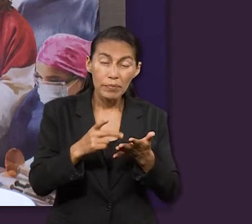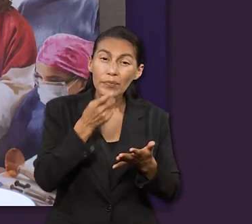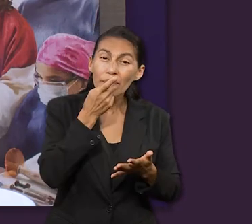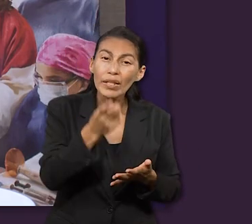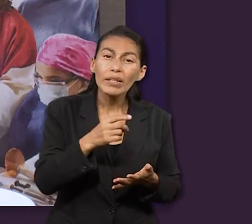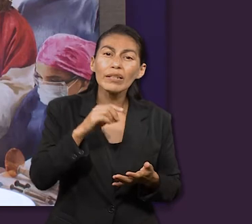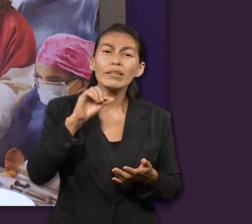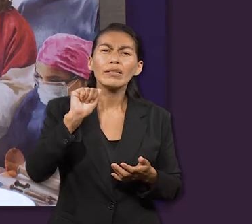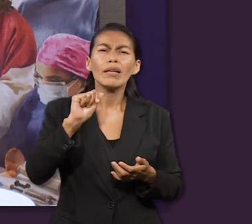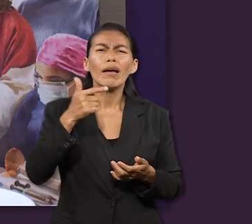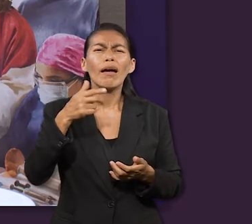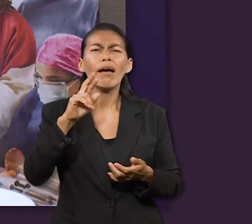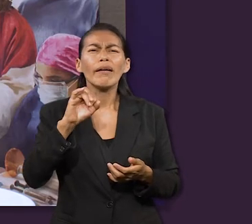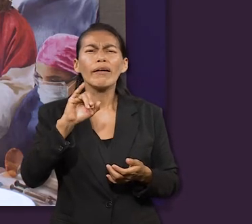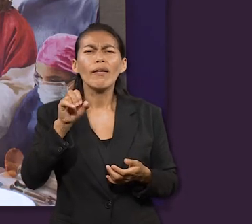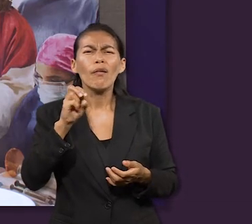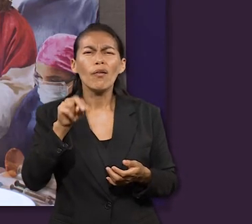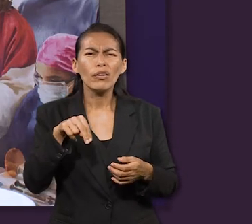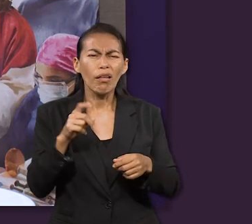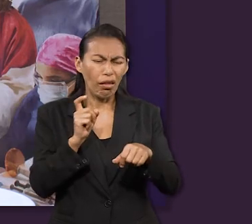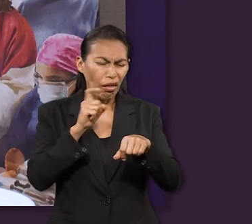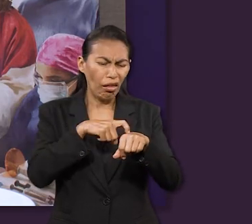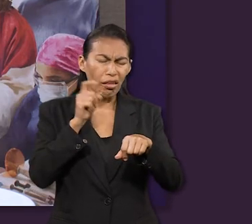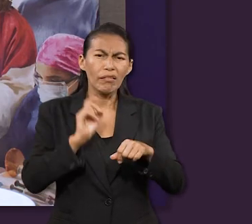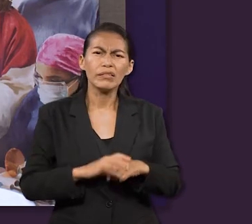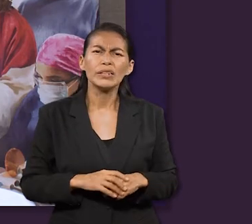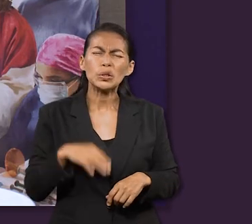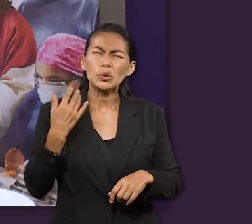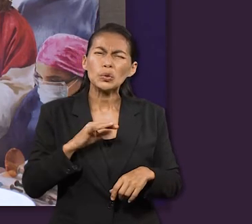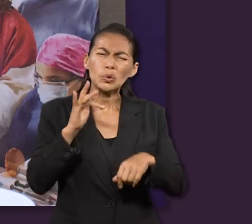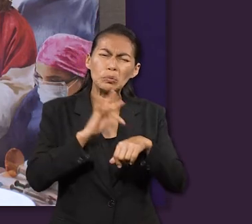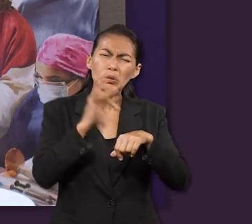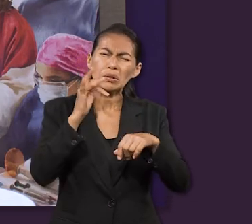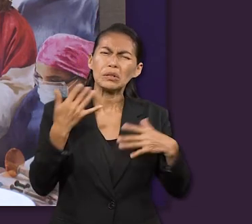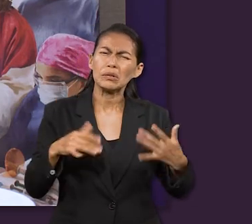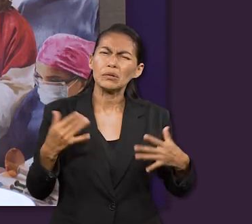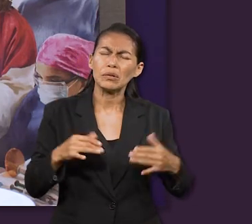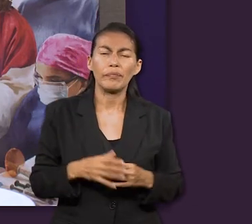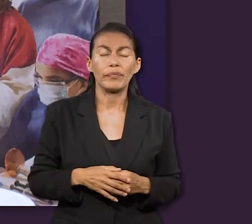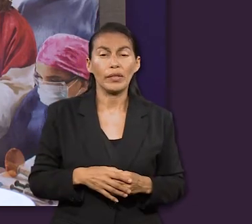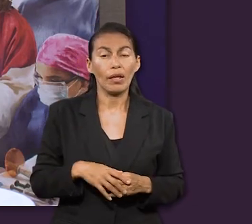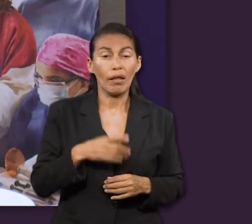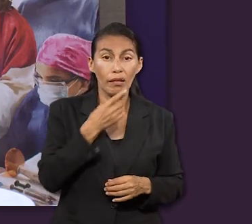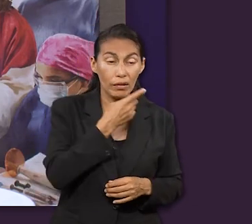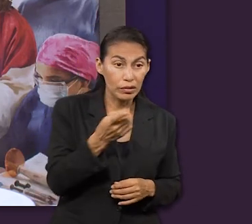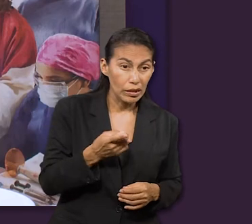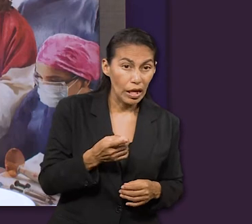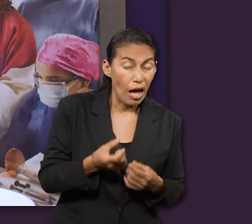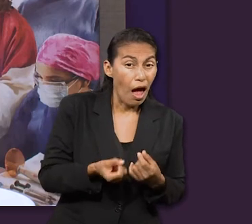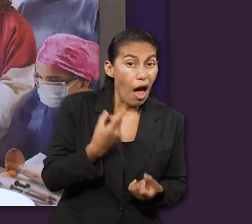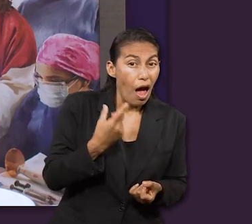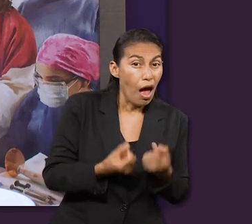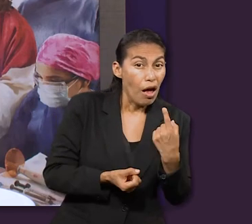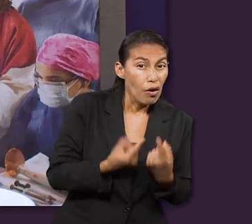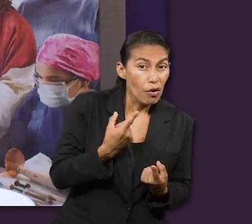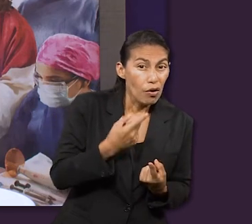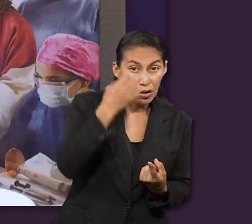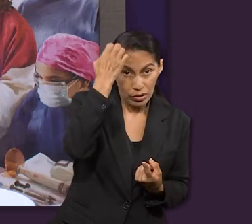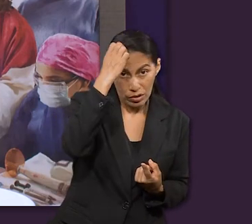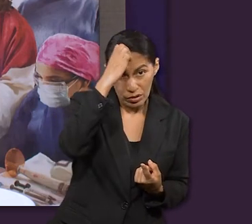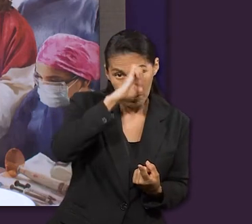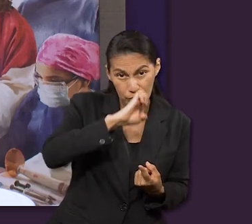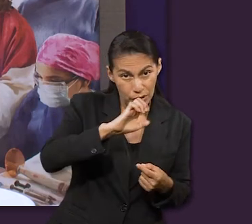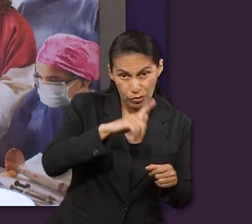del aguijón. ¿Pero a qué se refería? Esa es la pregunta. Bueno, se refería a un padecimiento físico, no